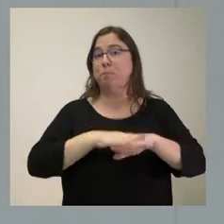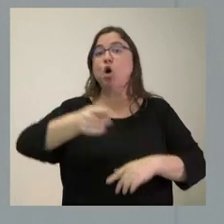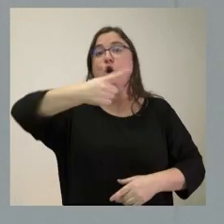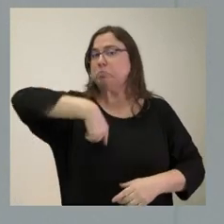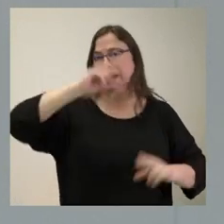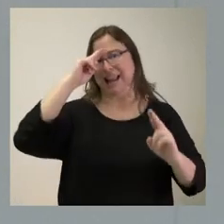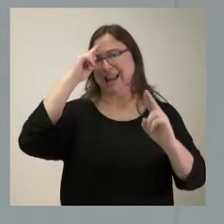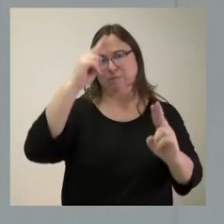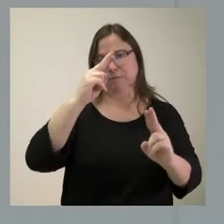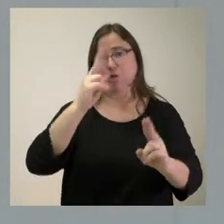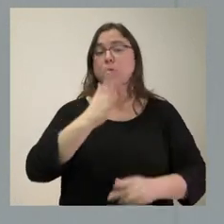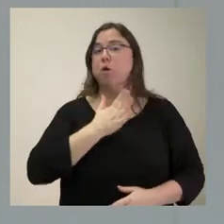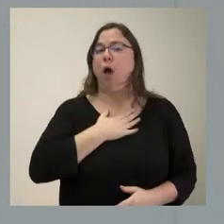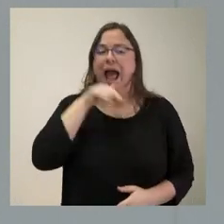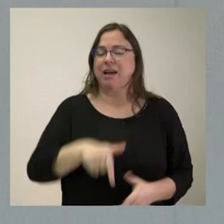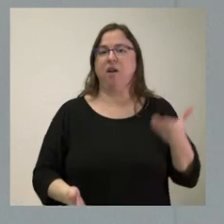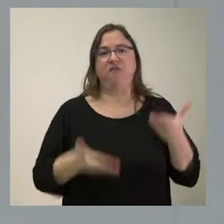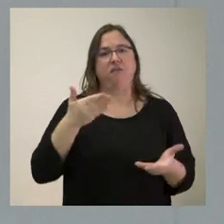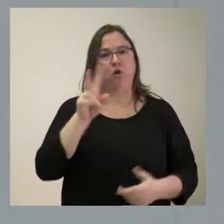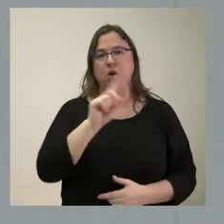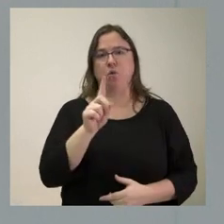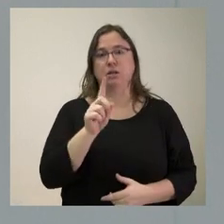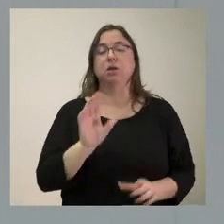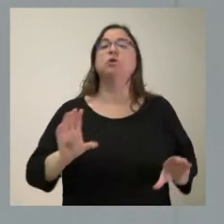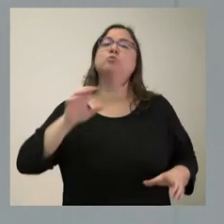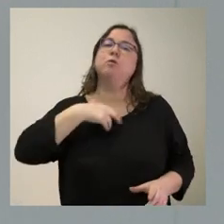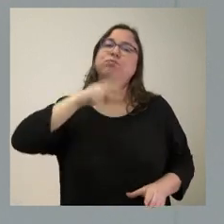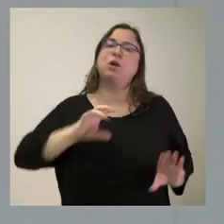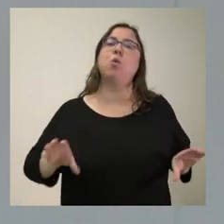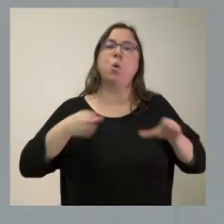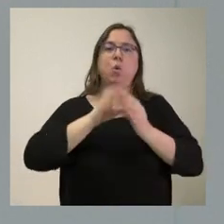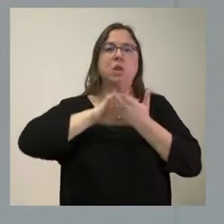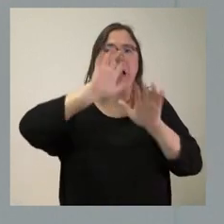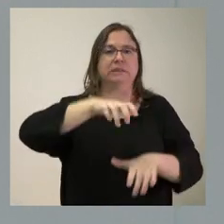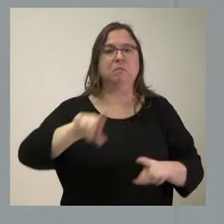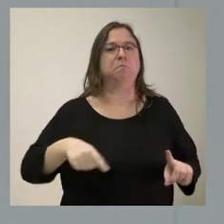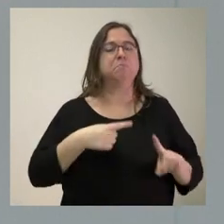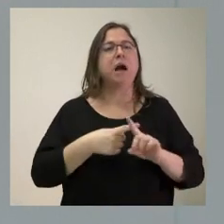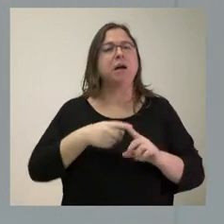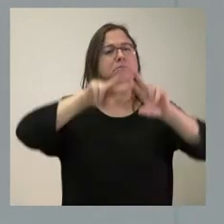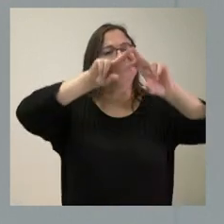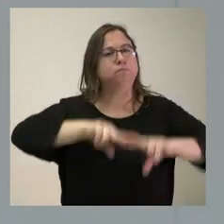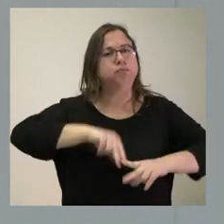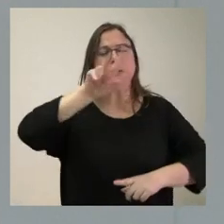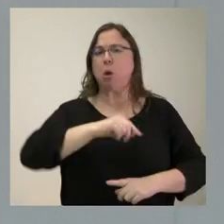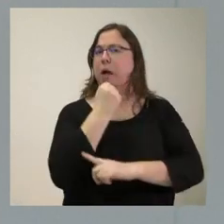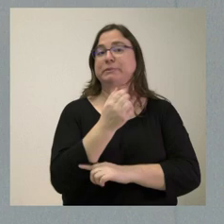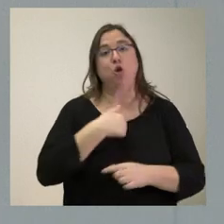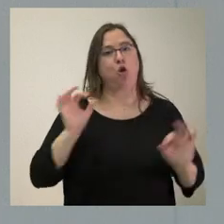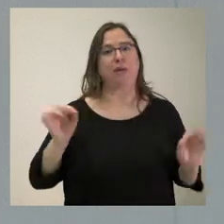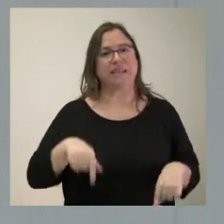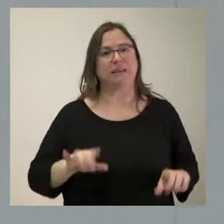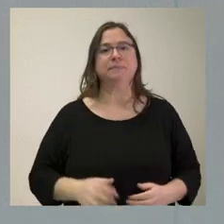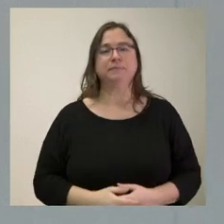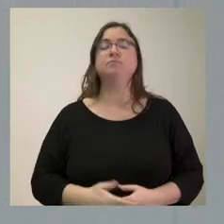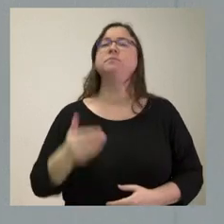respetamos, pero, lógicamente, no es un objeto de valoración por parte de la Junta de Castilla y León, ni objeto de análisis ni de refuerzo. Sí, hace unas